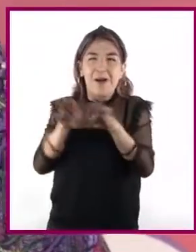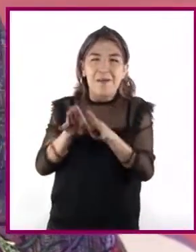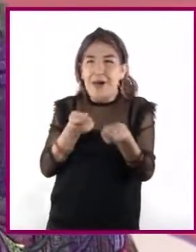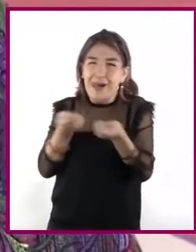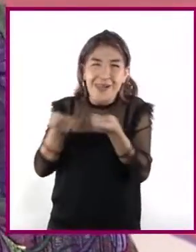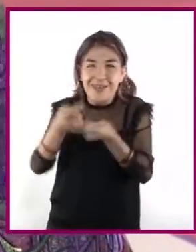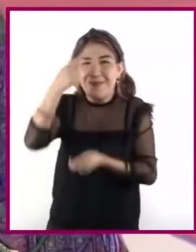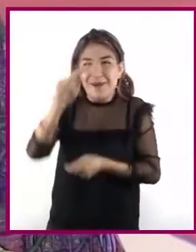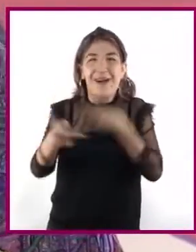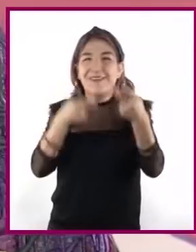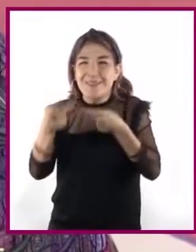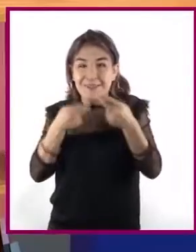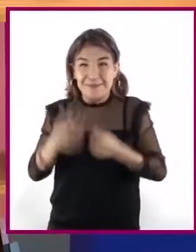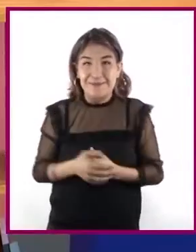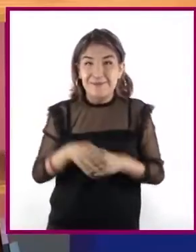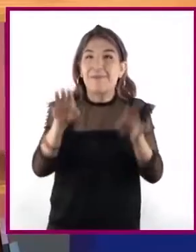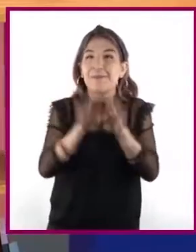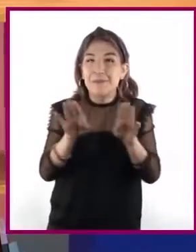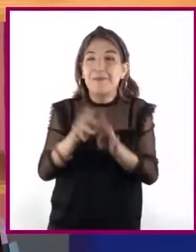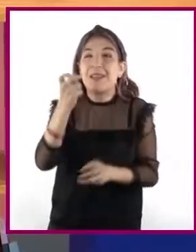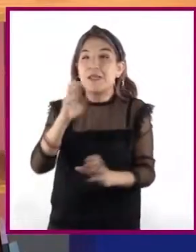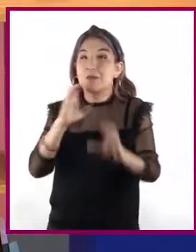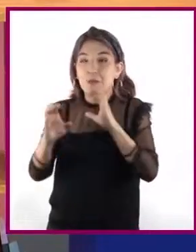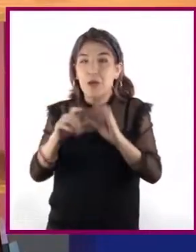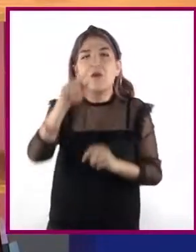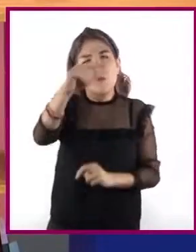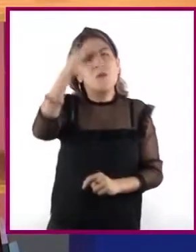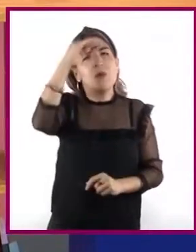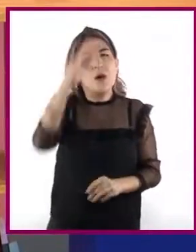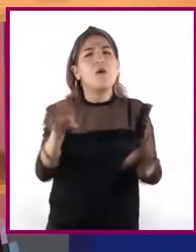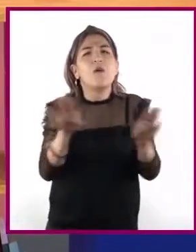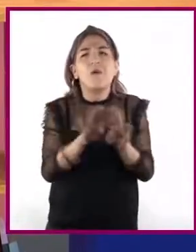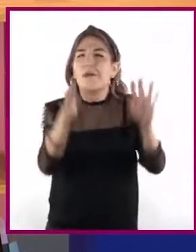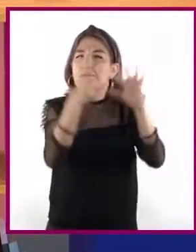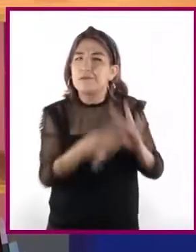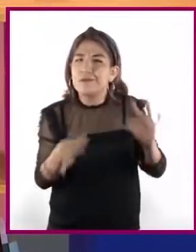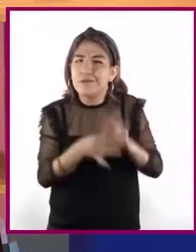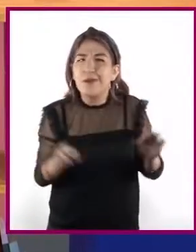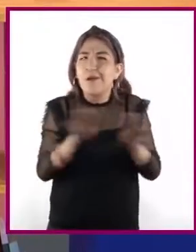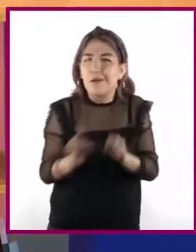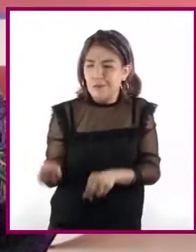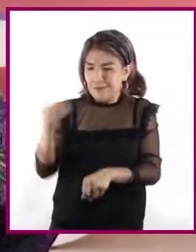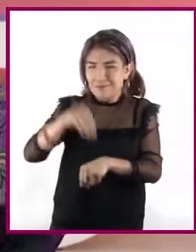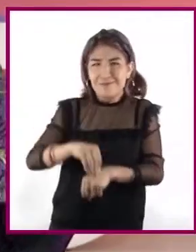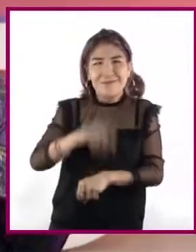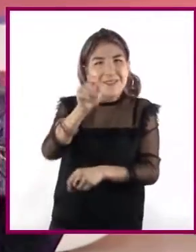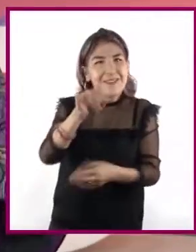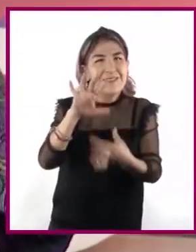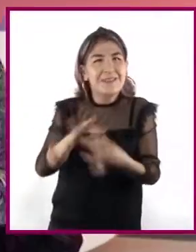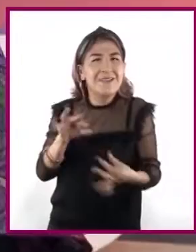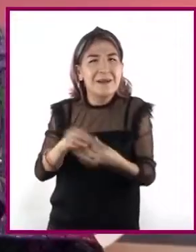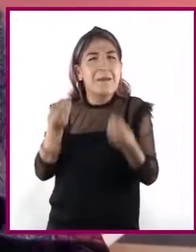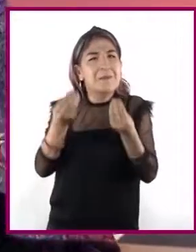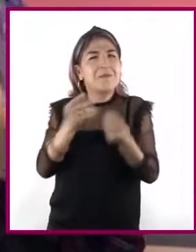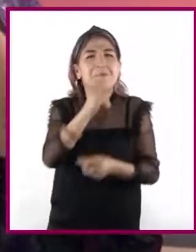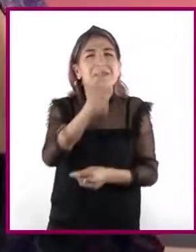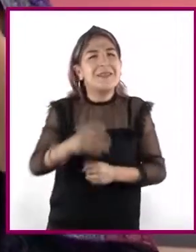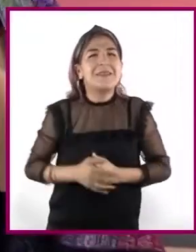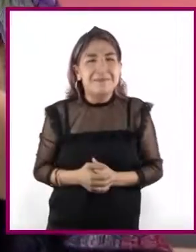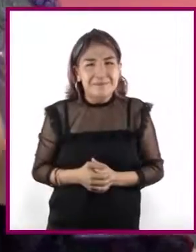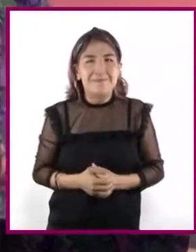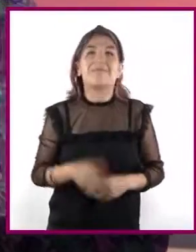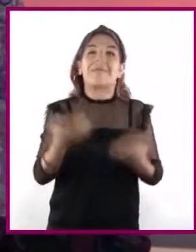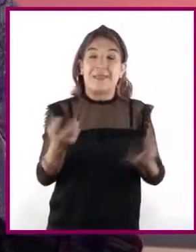Piensen, en esas situaciones, ¿cómo han construido esos argumentos? Justo